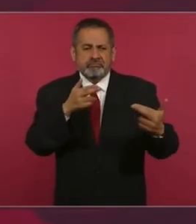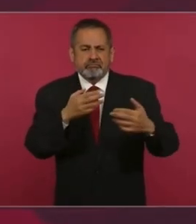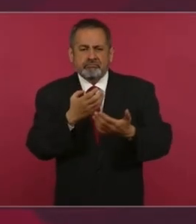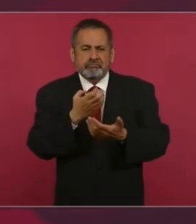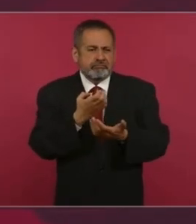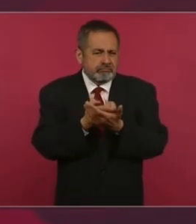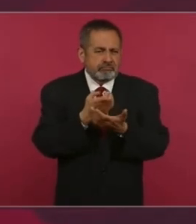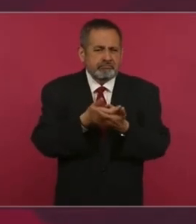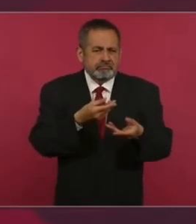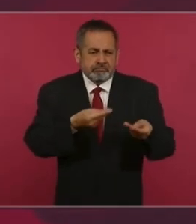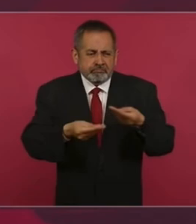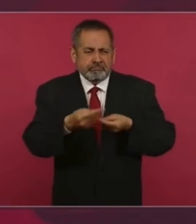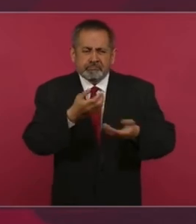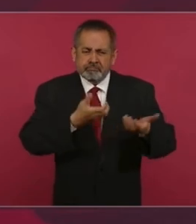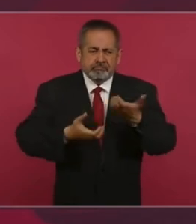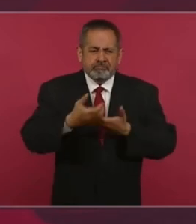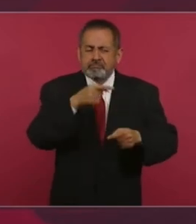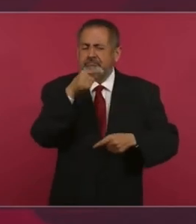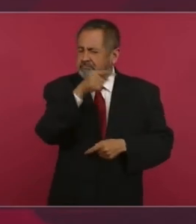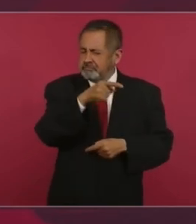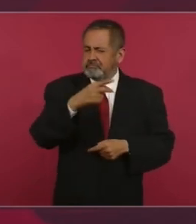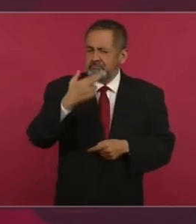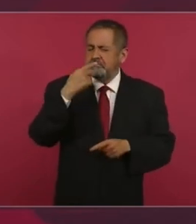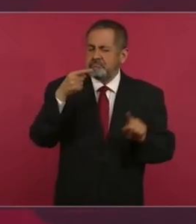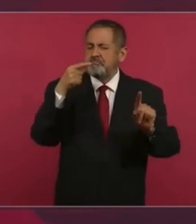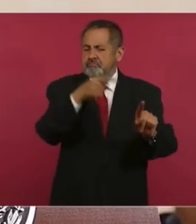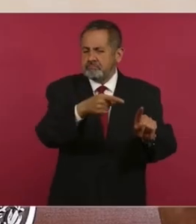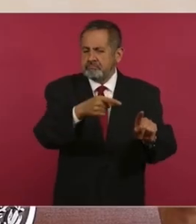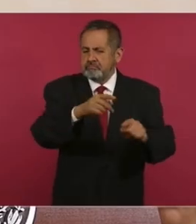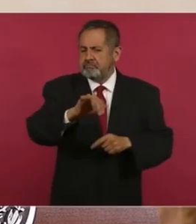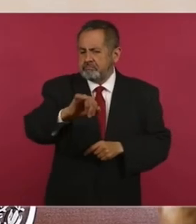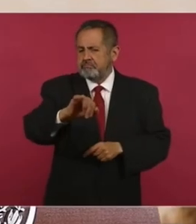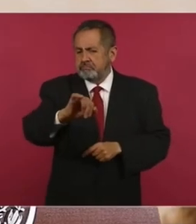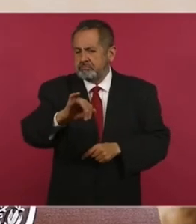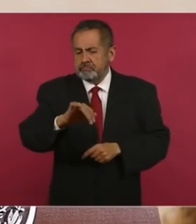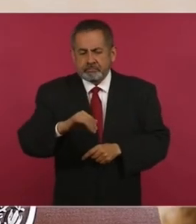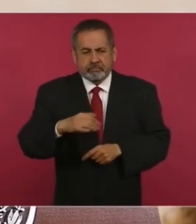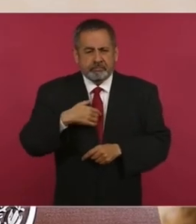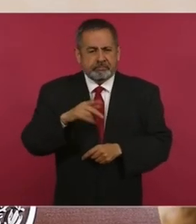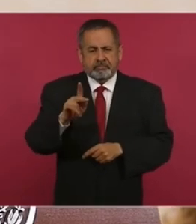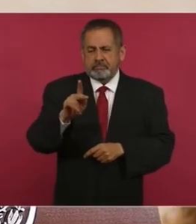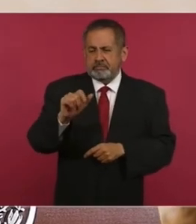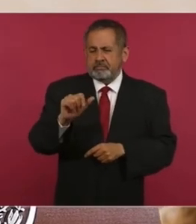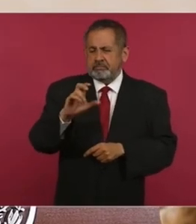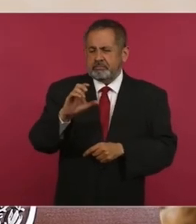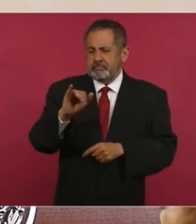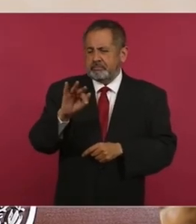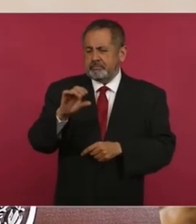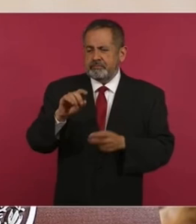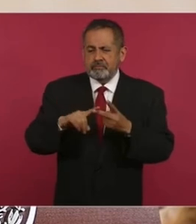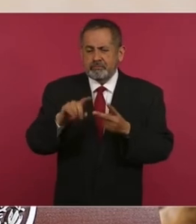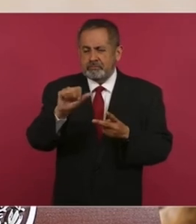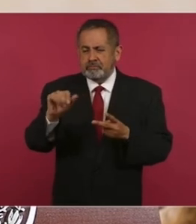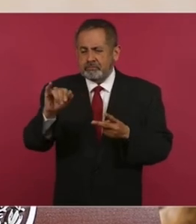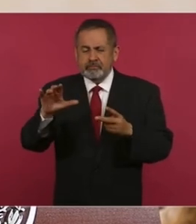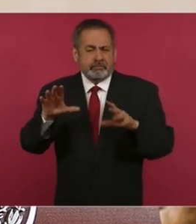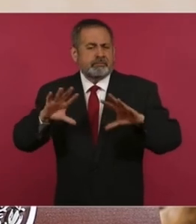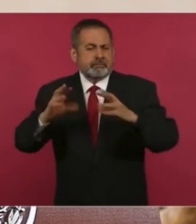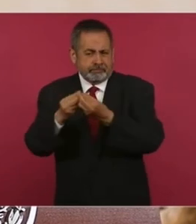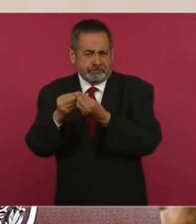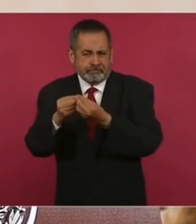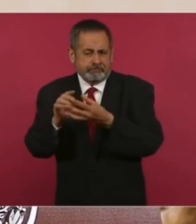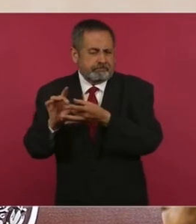comercial, es la reunión de Pacífico y Asia, Asia